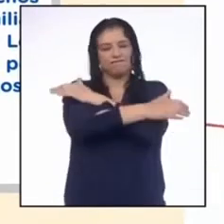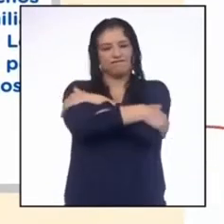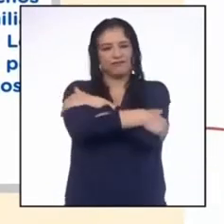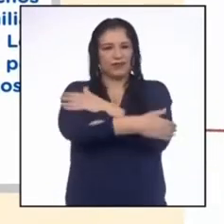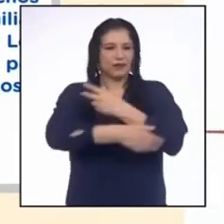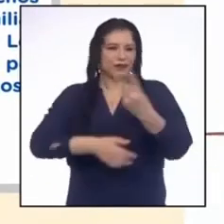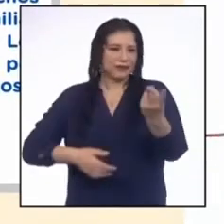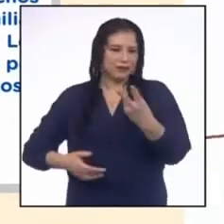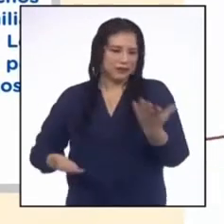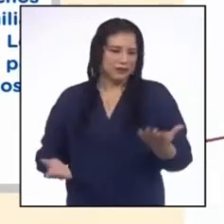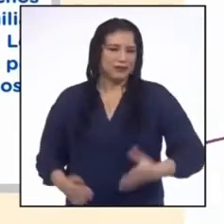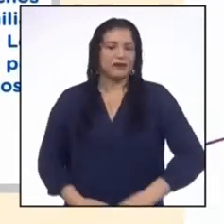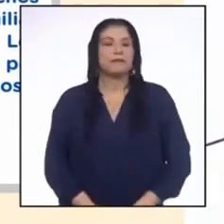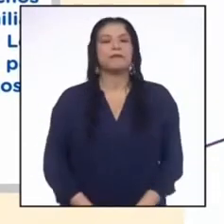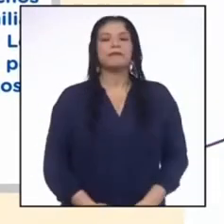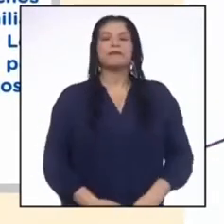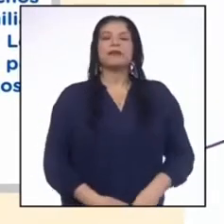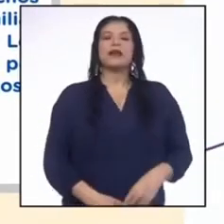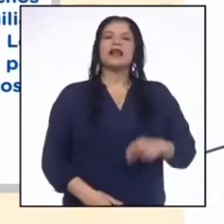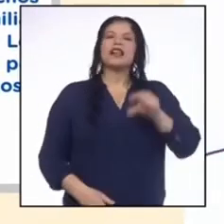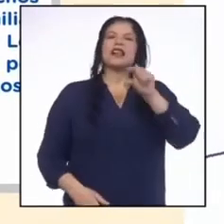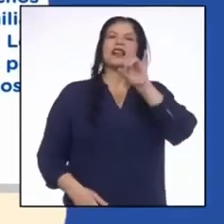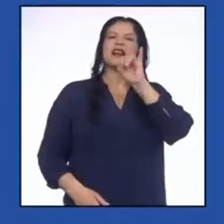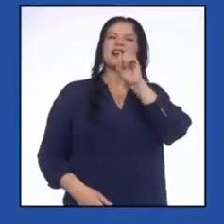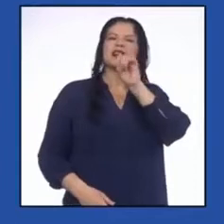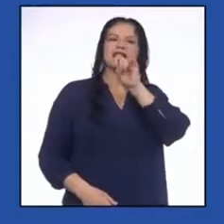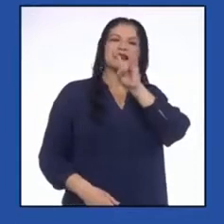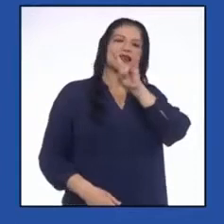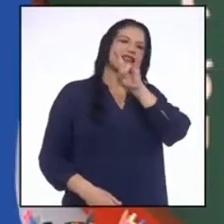distancia para ambos. Guillermo.